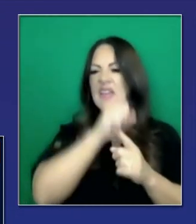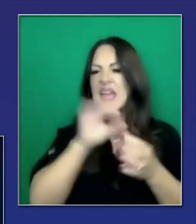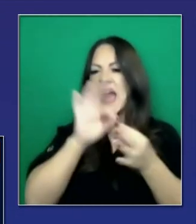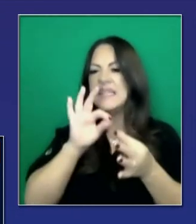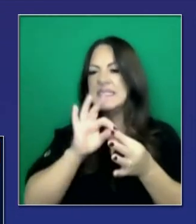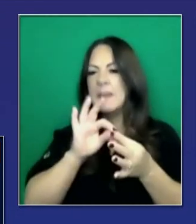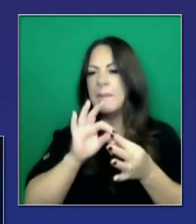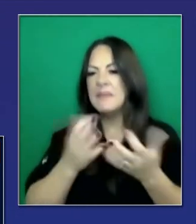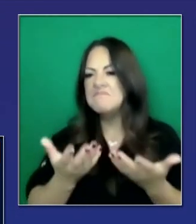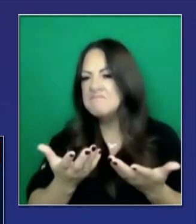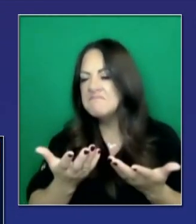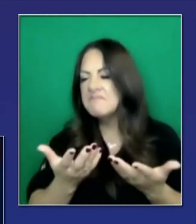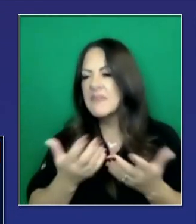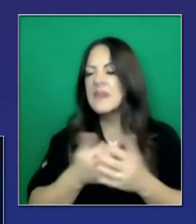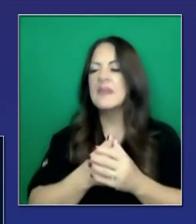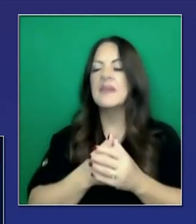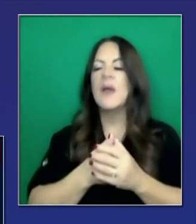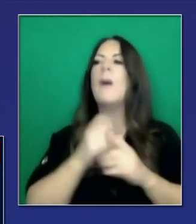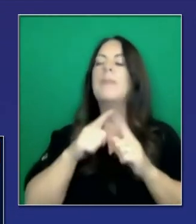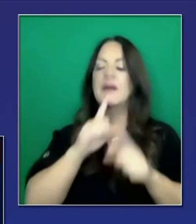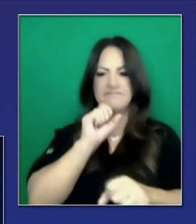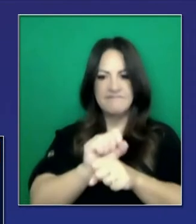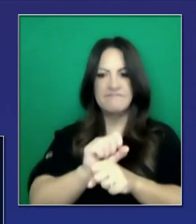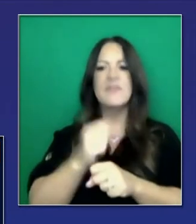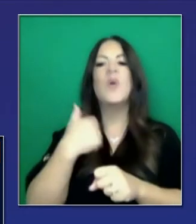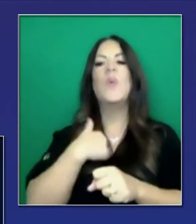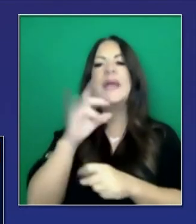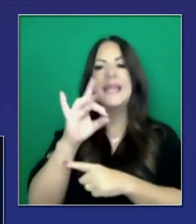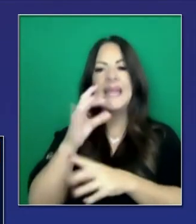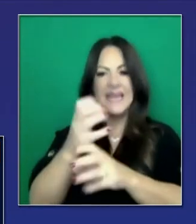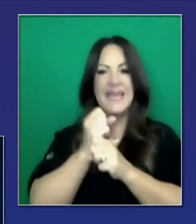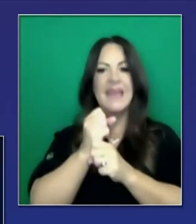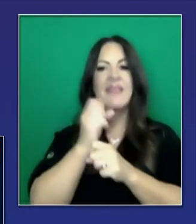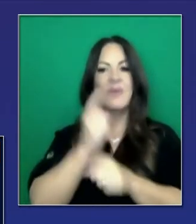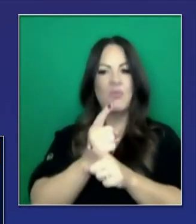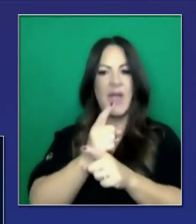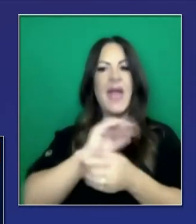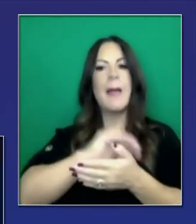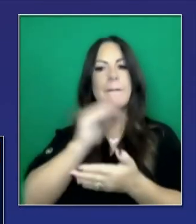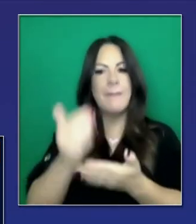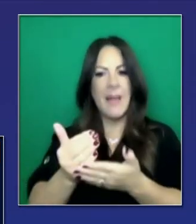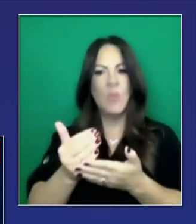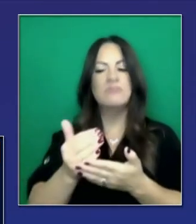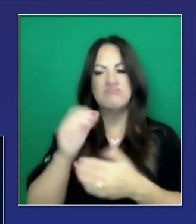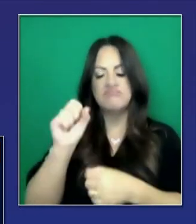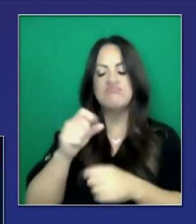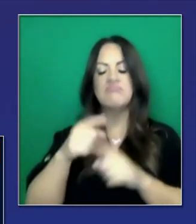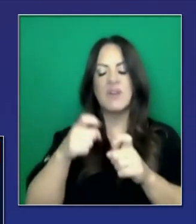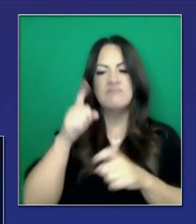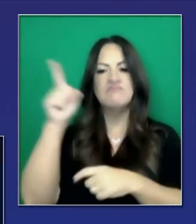tan precisa. Y de hecho, así fue. No es un punto de crítica.